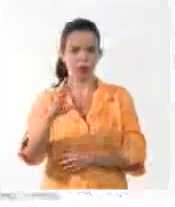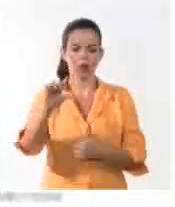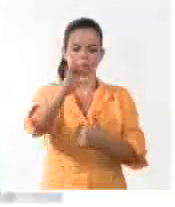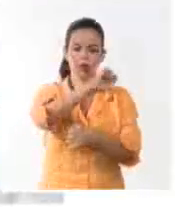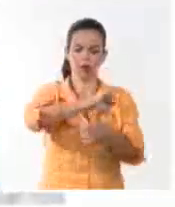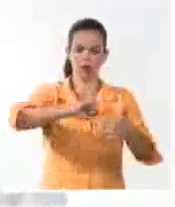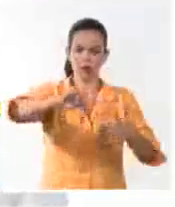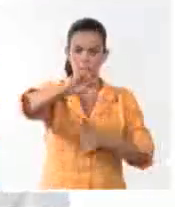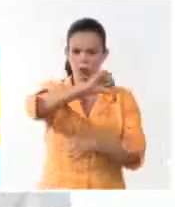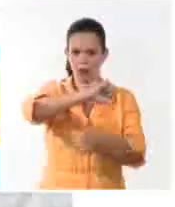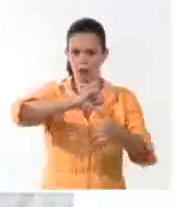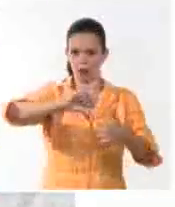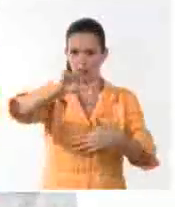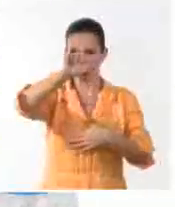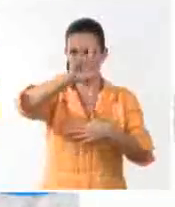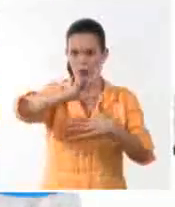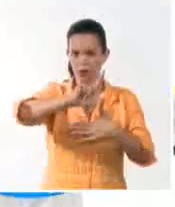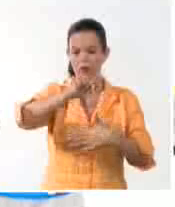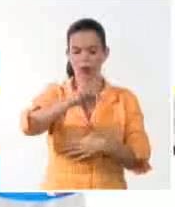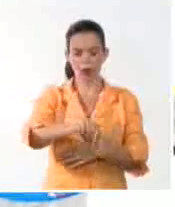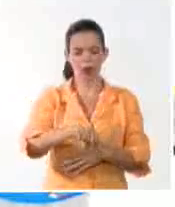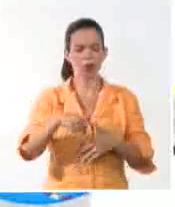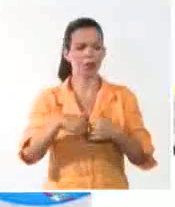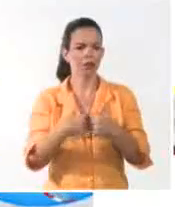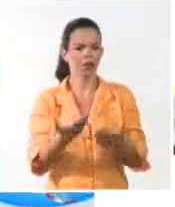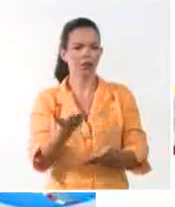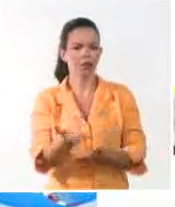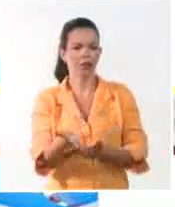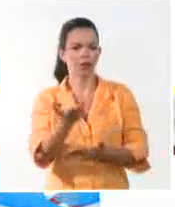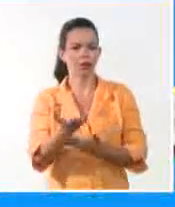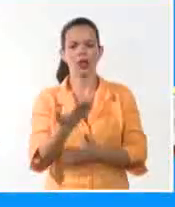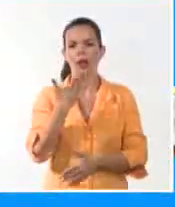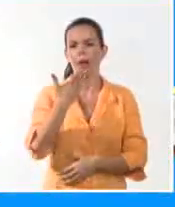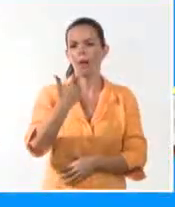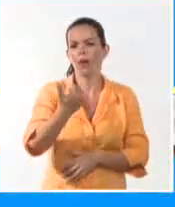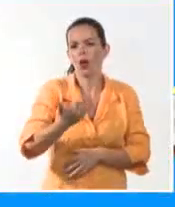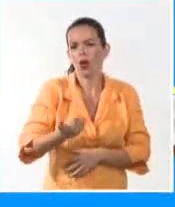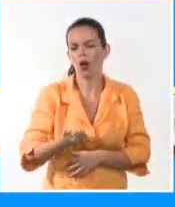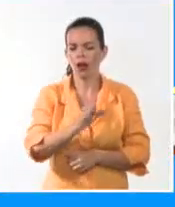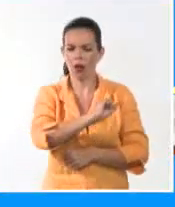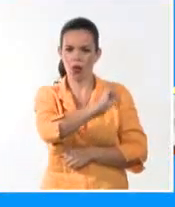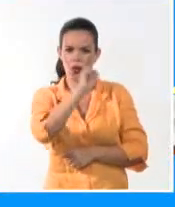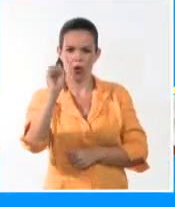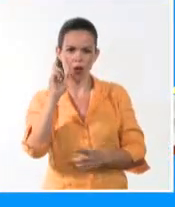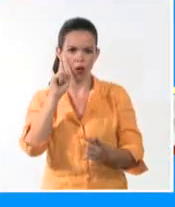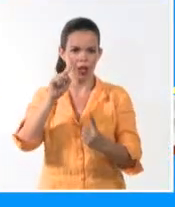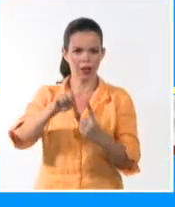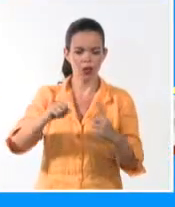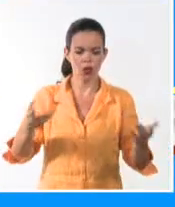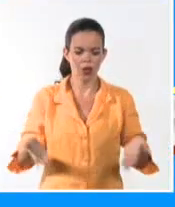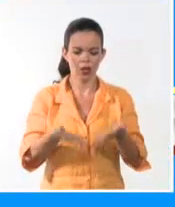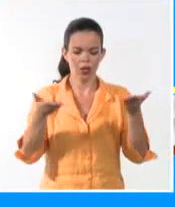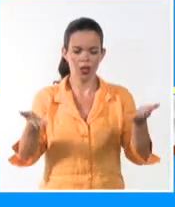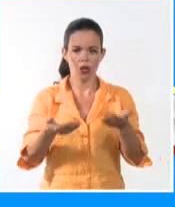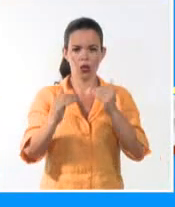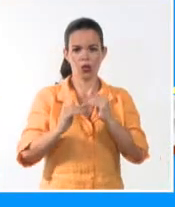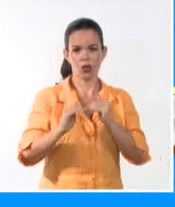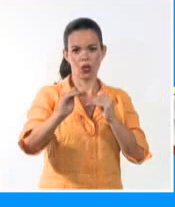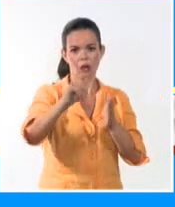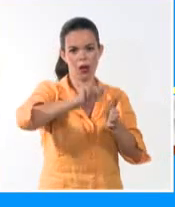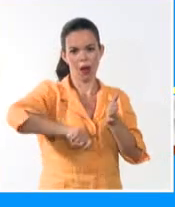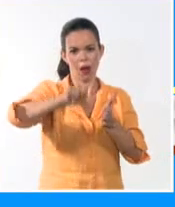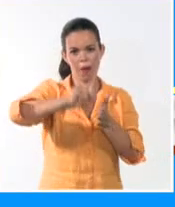En ese escenario hacen un llamado a acelerar y corregir el rumbo para el logro de los Objetivos de Desarrollo Sostenible en la Agenda 2030.